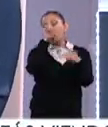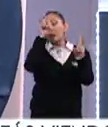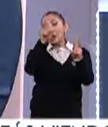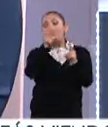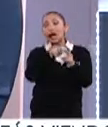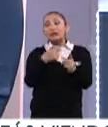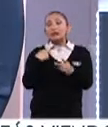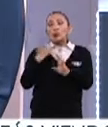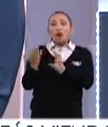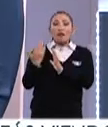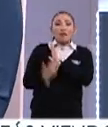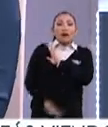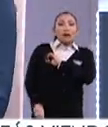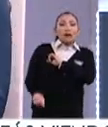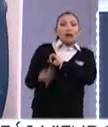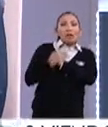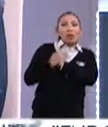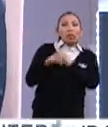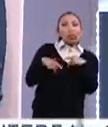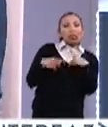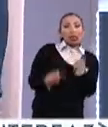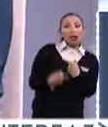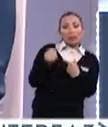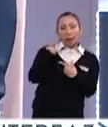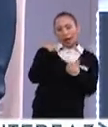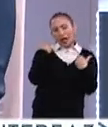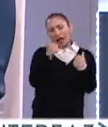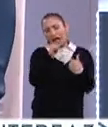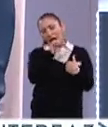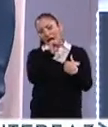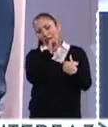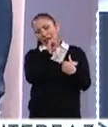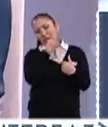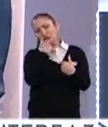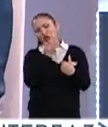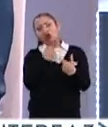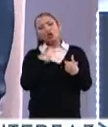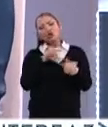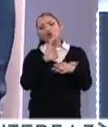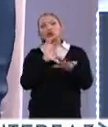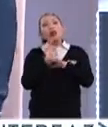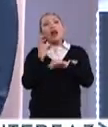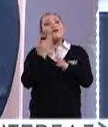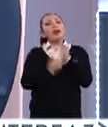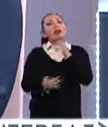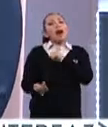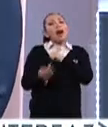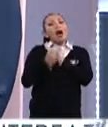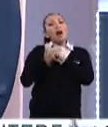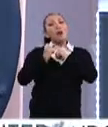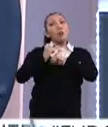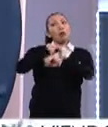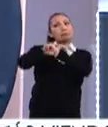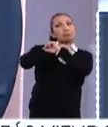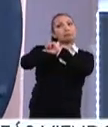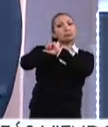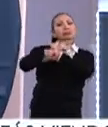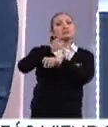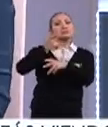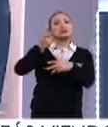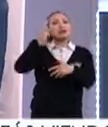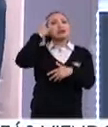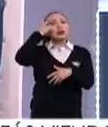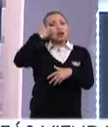que es la vulnerabilidad. Para poder entender la adaptación tenemos que entender a qué somos vulnerables. Y sobre todo entender que,